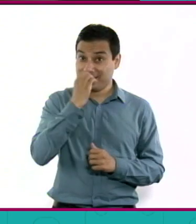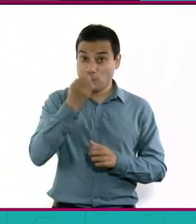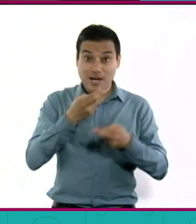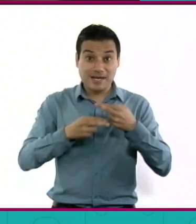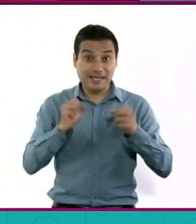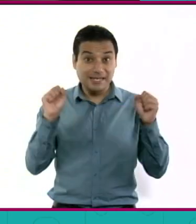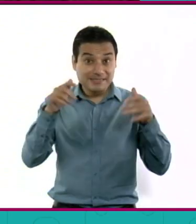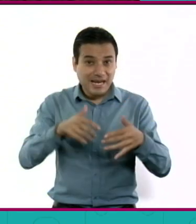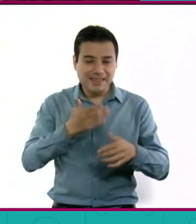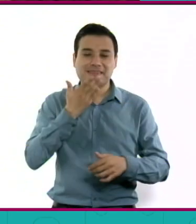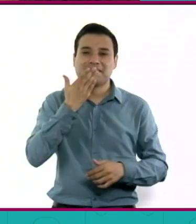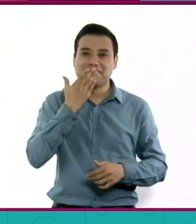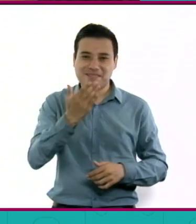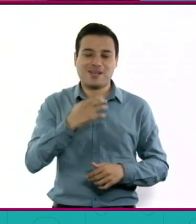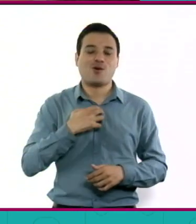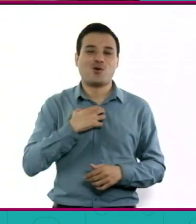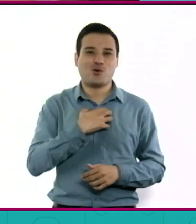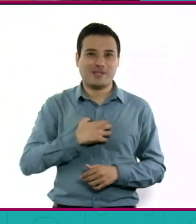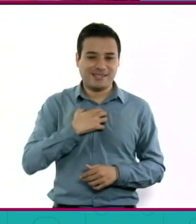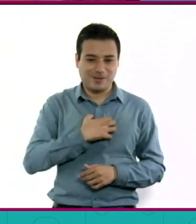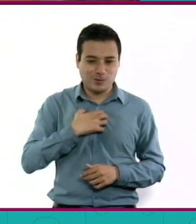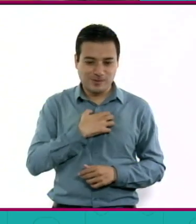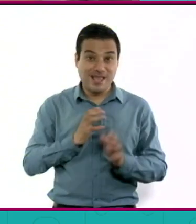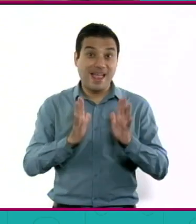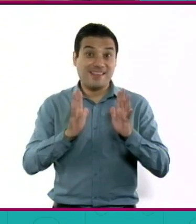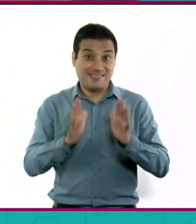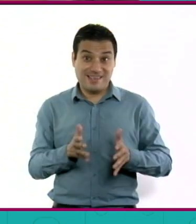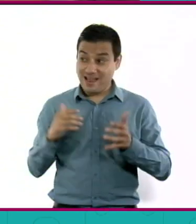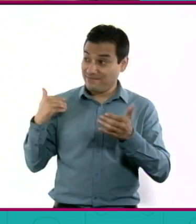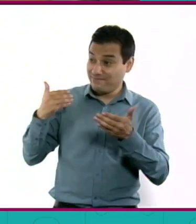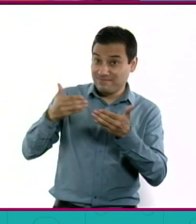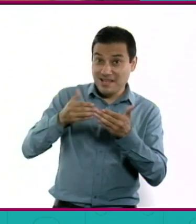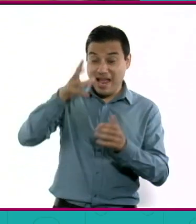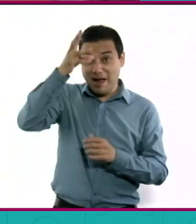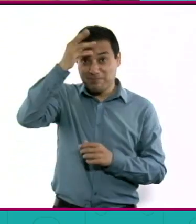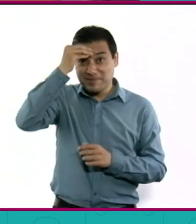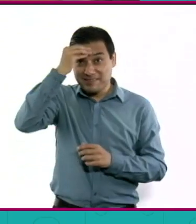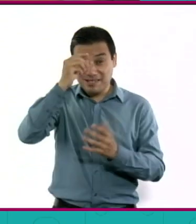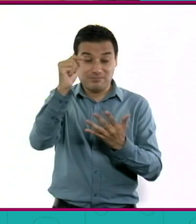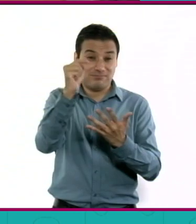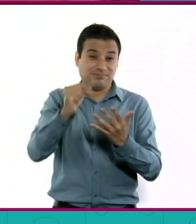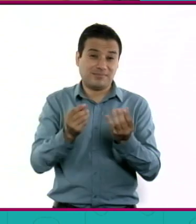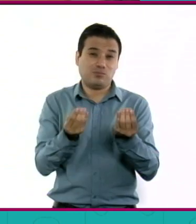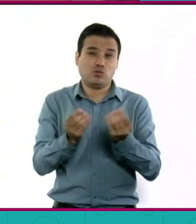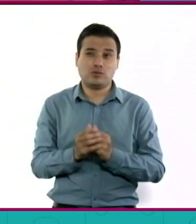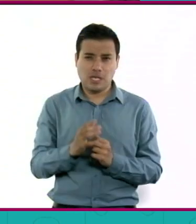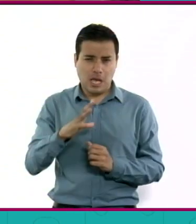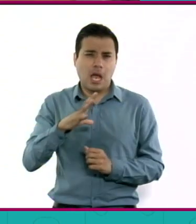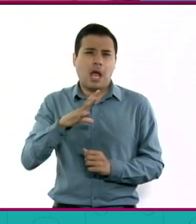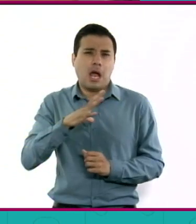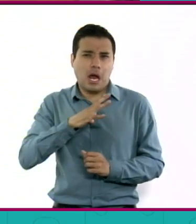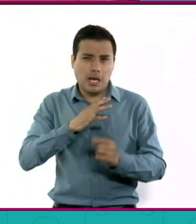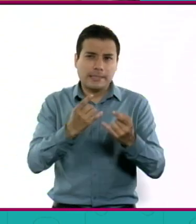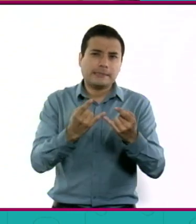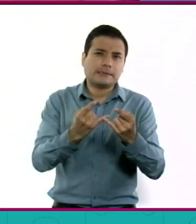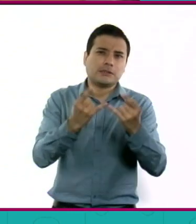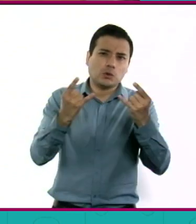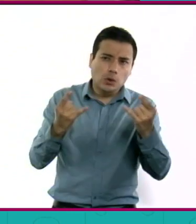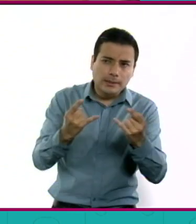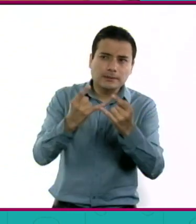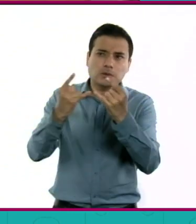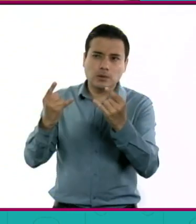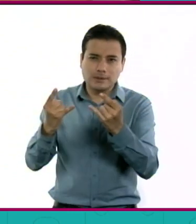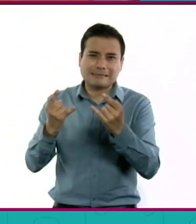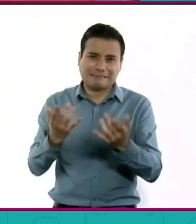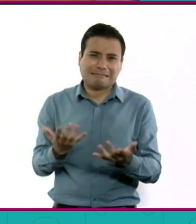Hemos aprendido, ha habido experiencias no fáciles, ha habido experiencias difíciles. Hemos podido